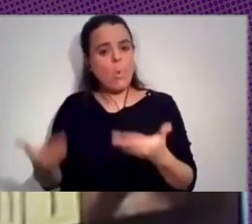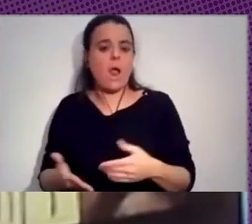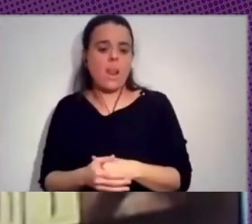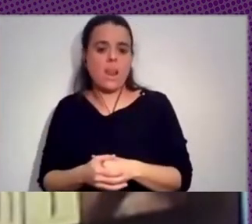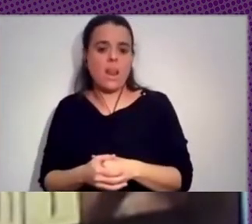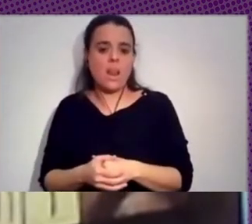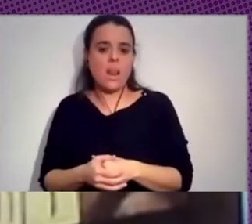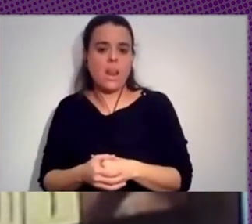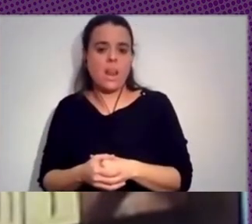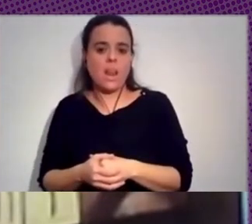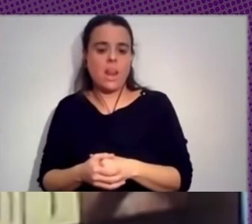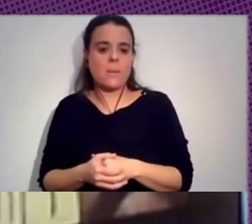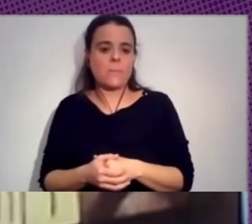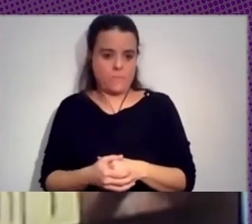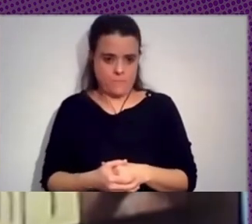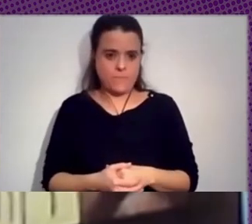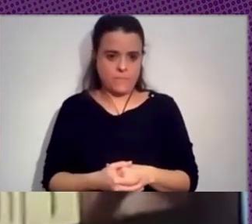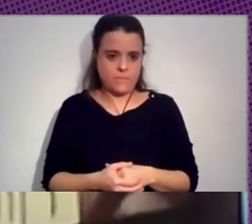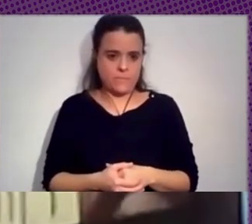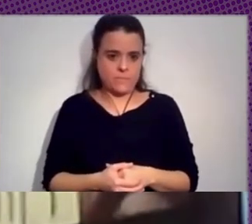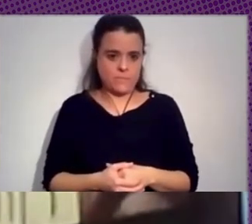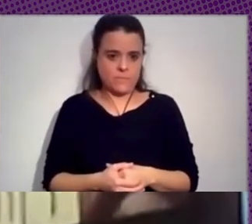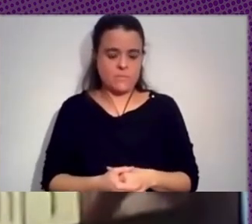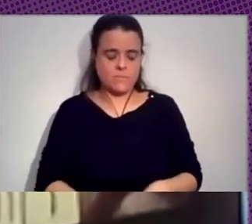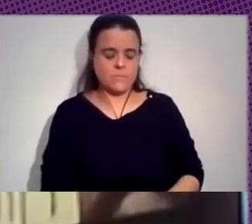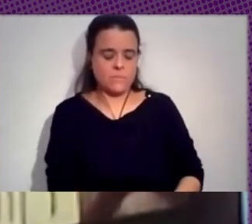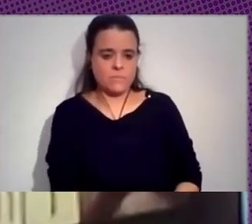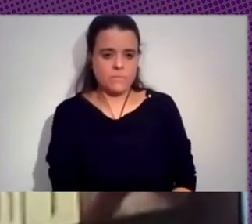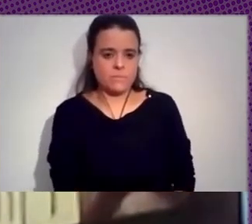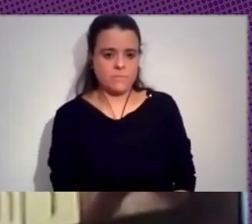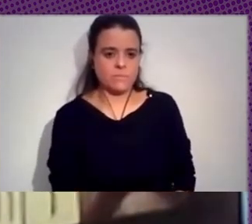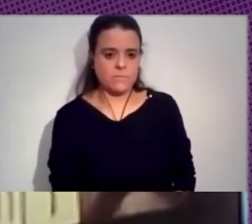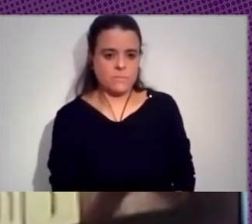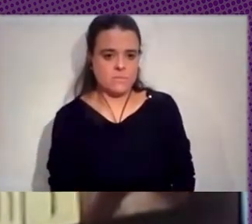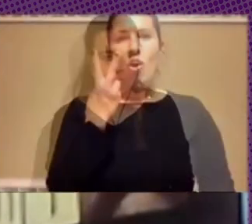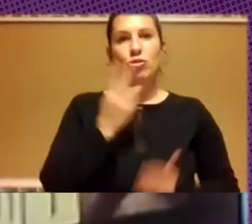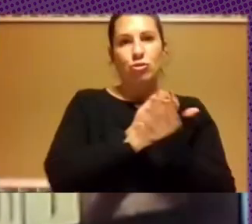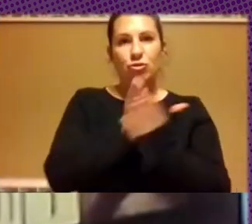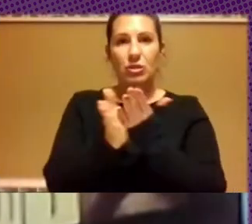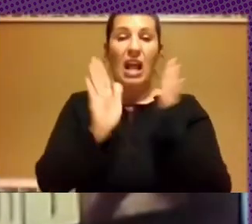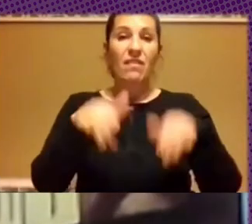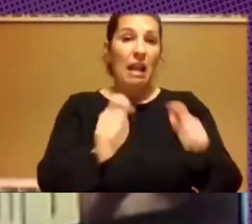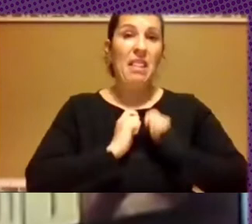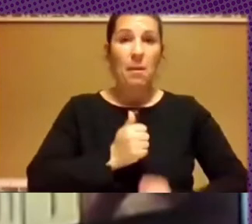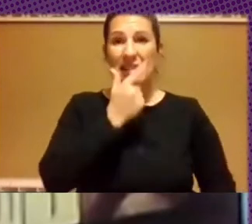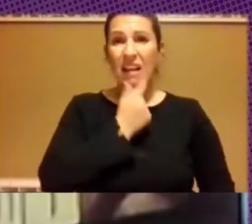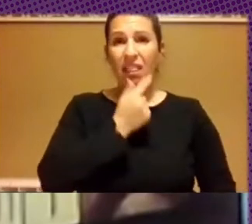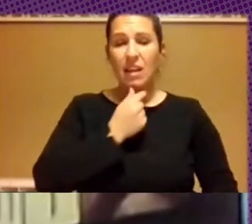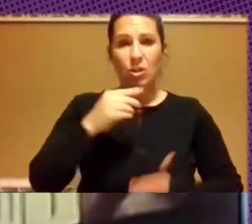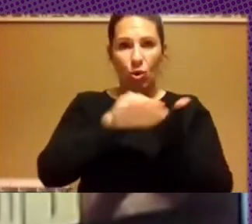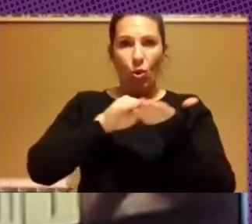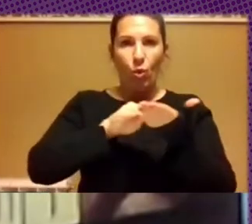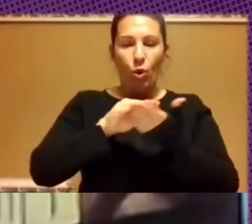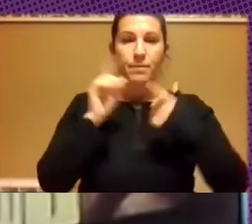doble entrada. Doble entrada que además nos deja bastante más sencilla la solución. Una es el problema,